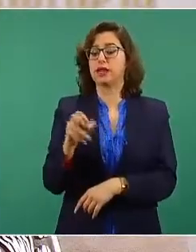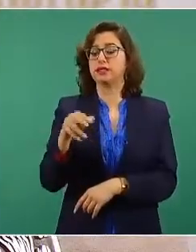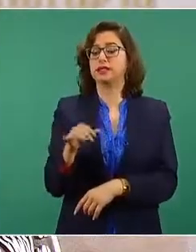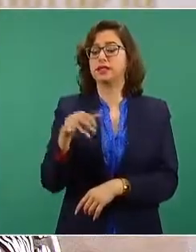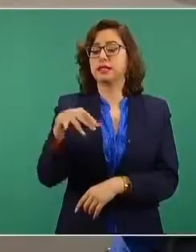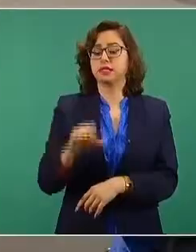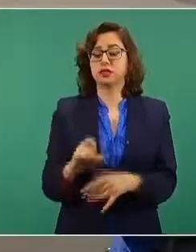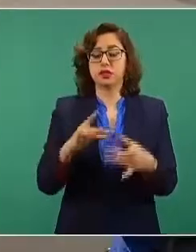Muchas gracias.